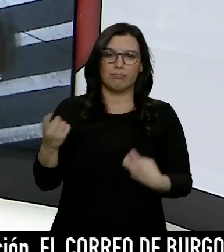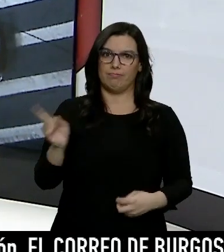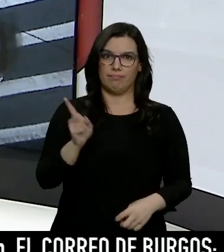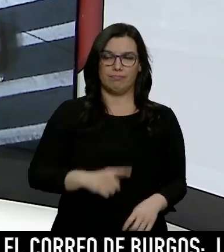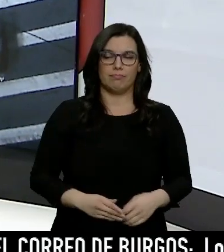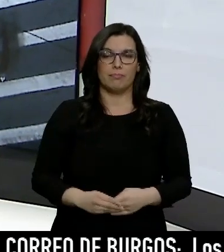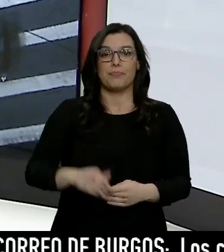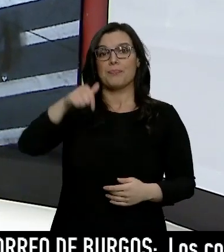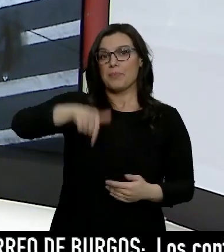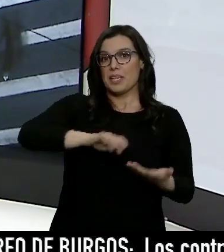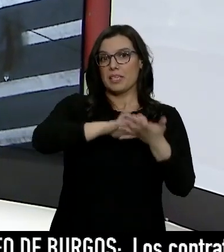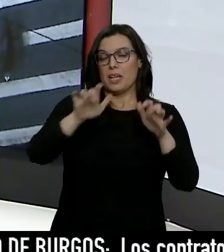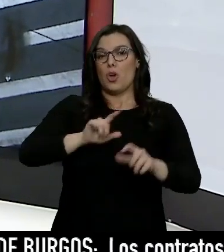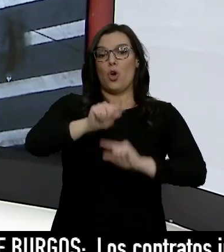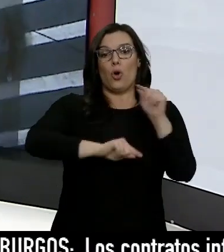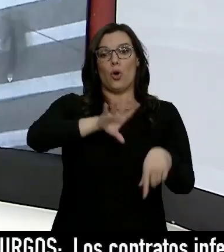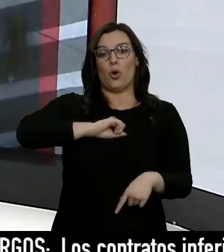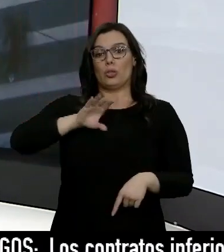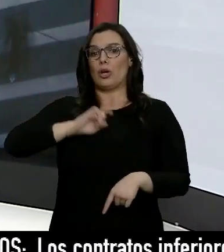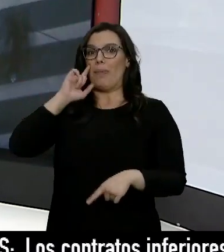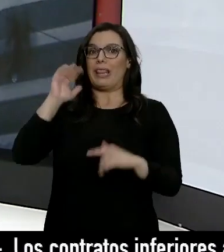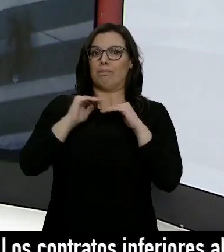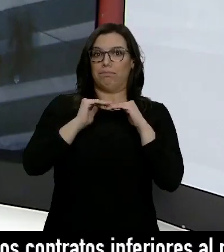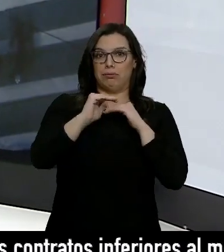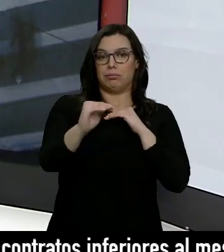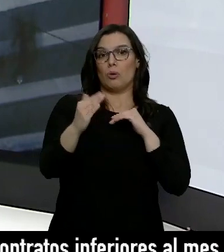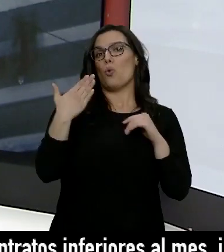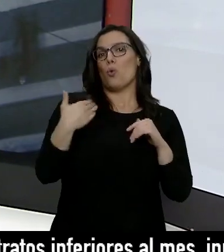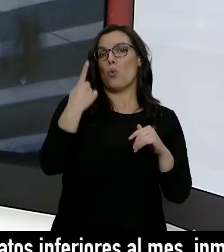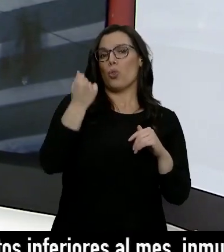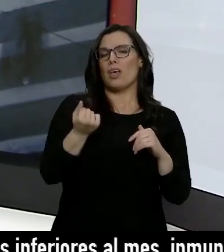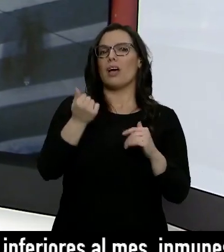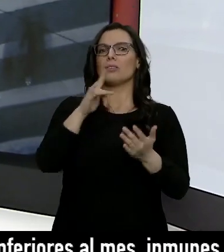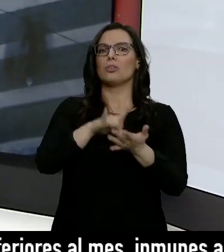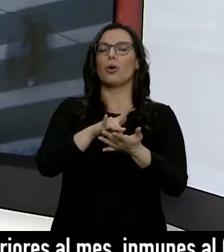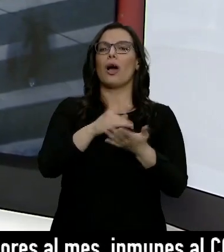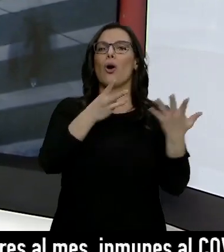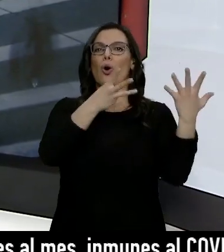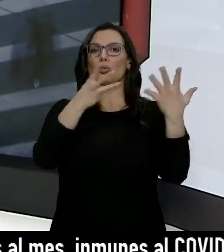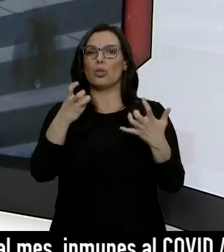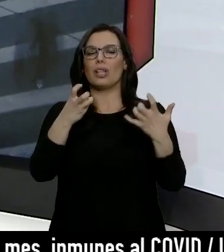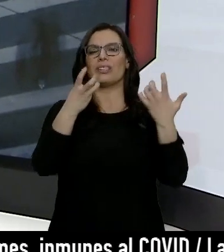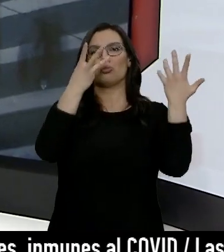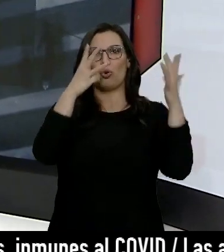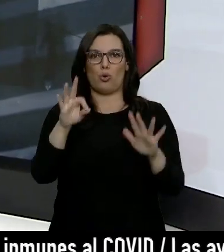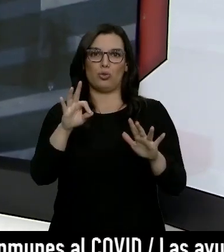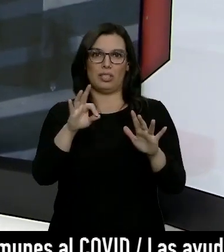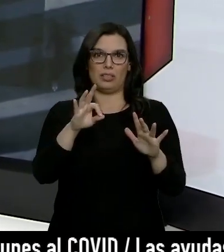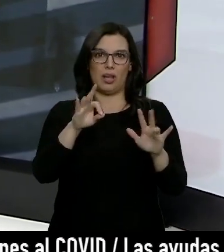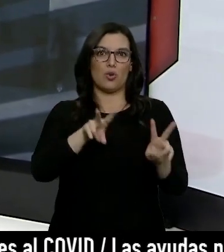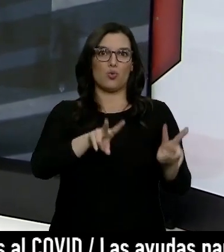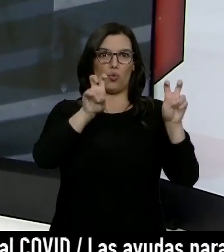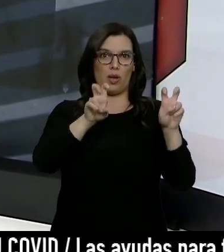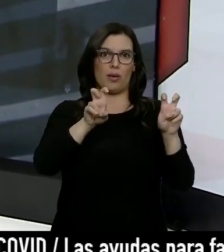Aquí en Castilla y León los contagios parecen estancarse. En el último día se han sumado 880 casos nuevos.